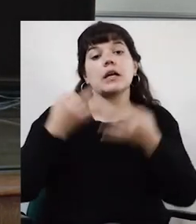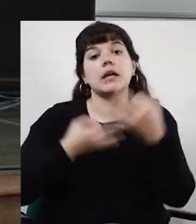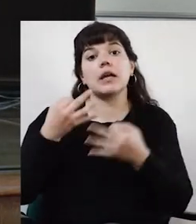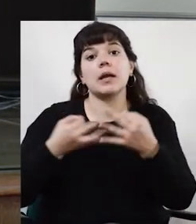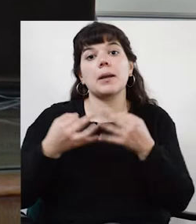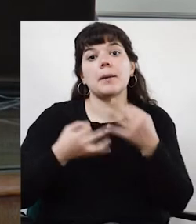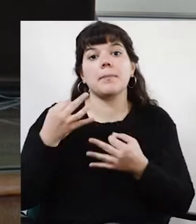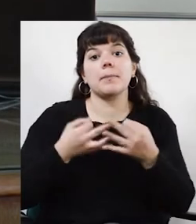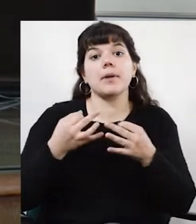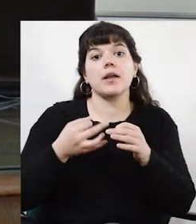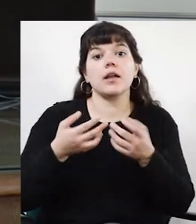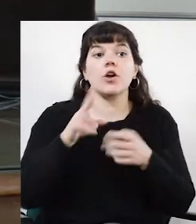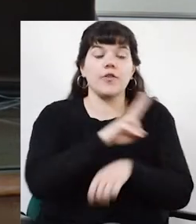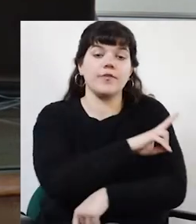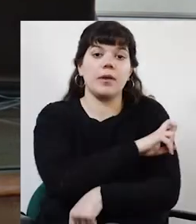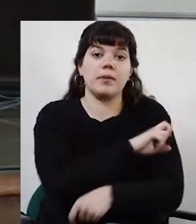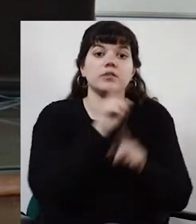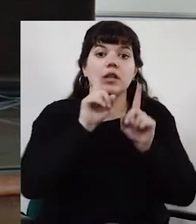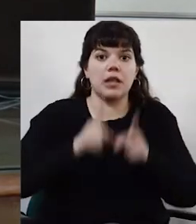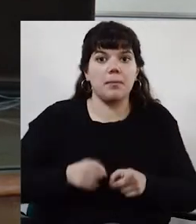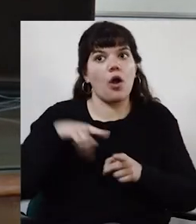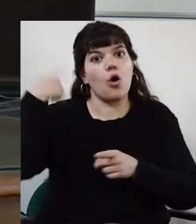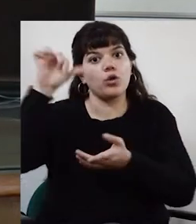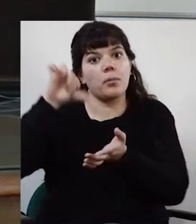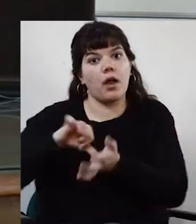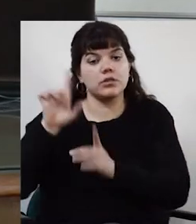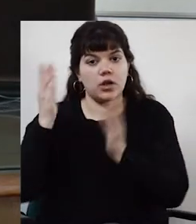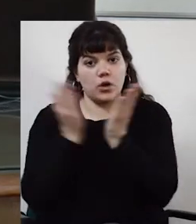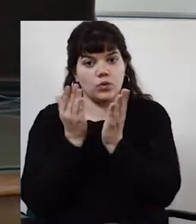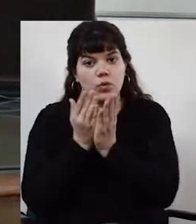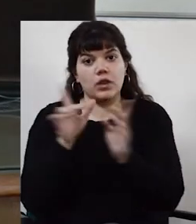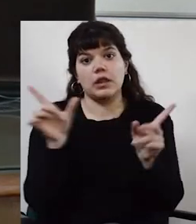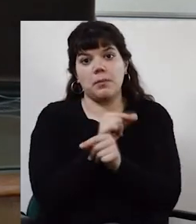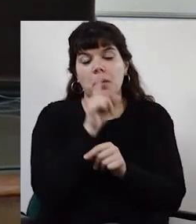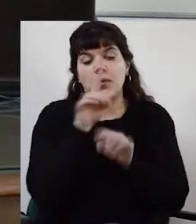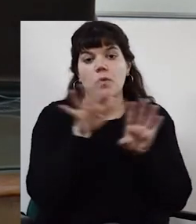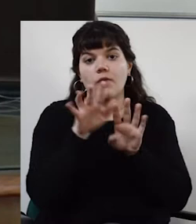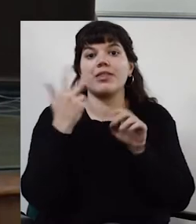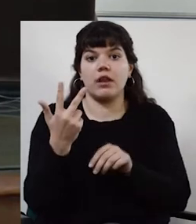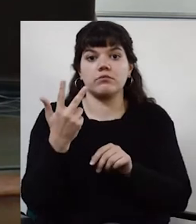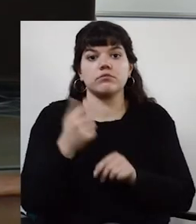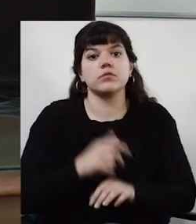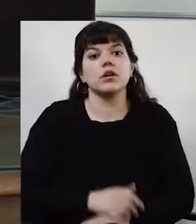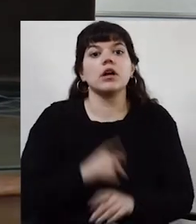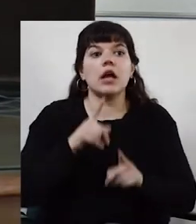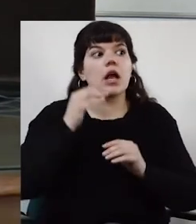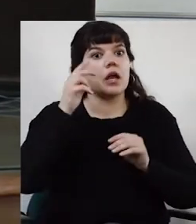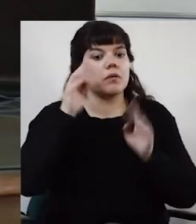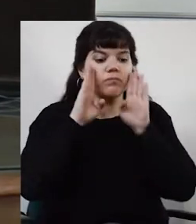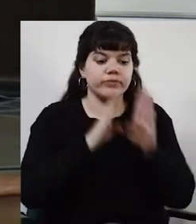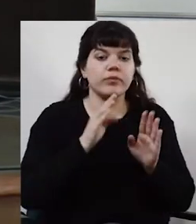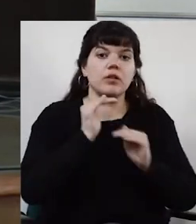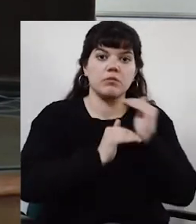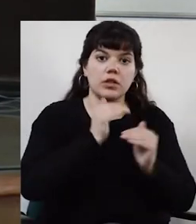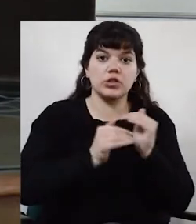realizó un doctorado en la Universidad de Cambridge, Reino Unido, que culminó en 1993. Desarrolla su investigación en el área